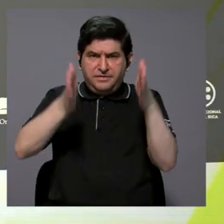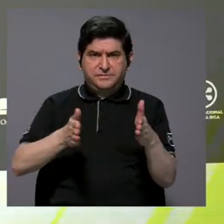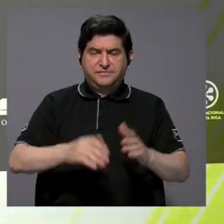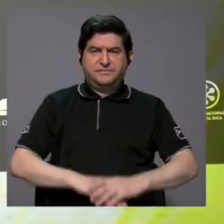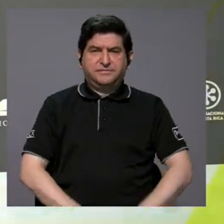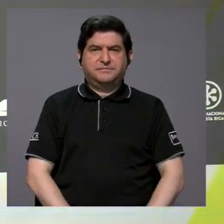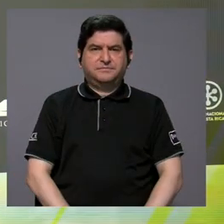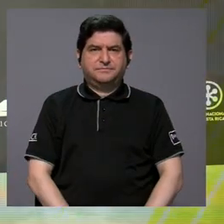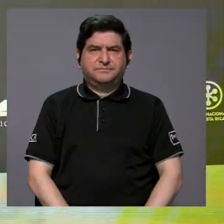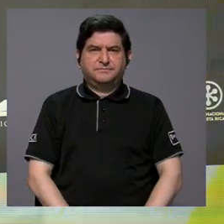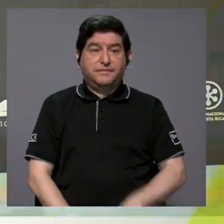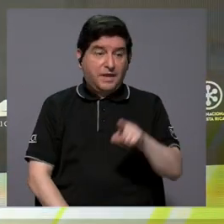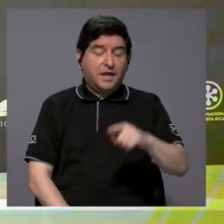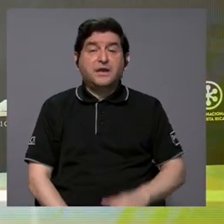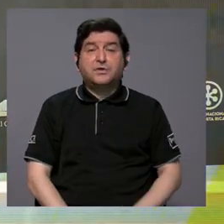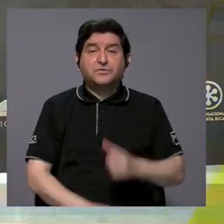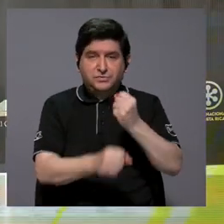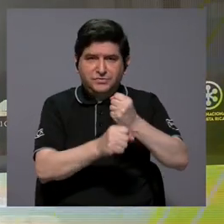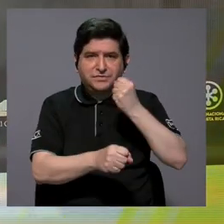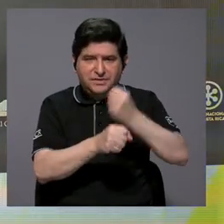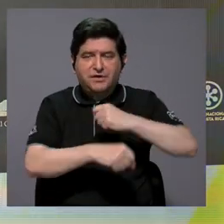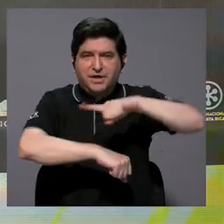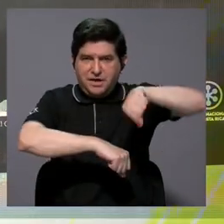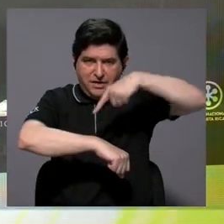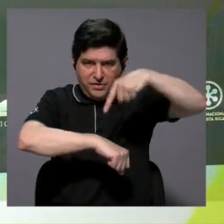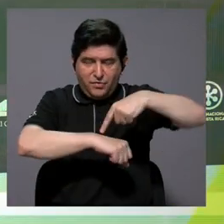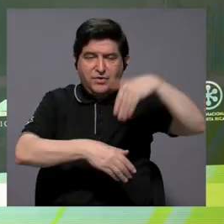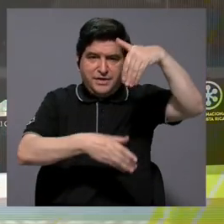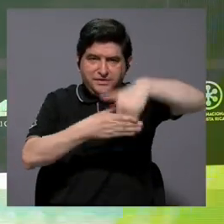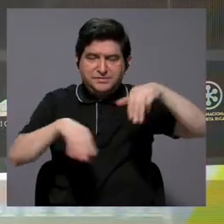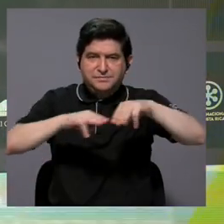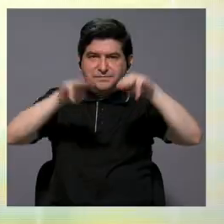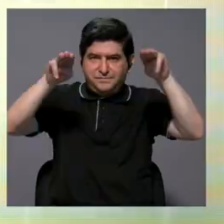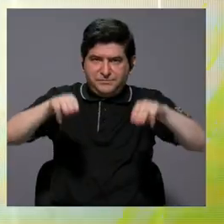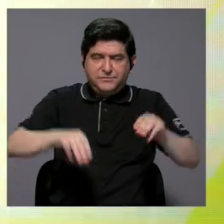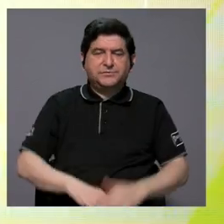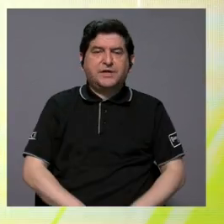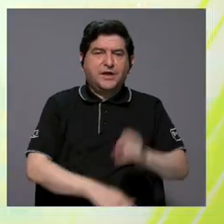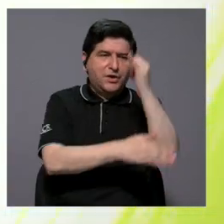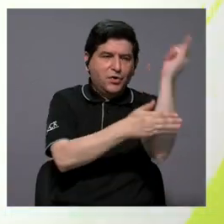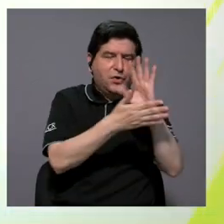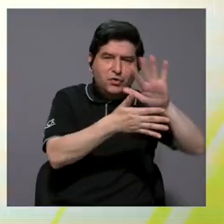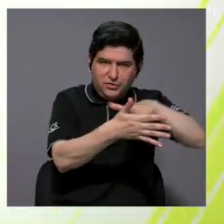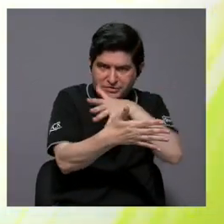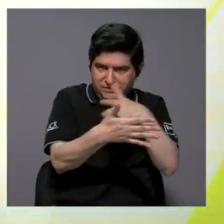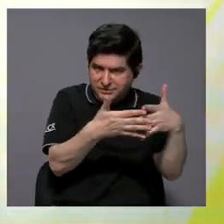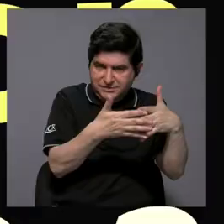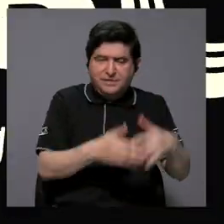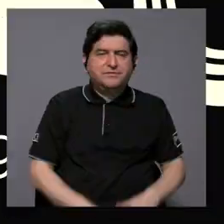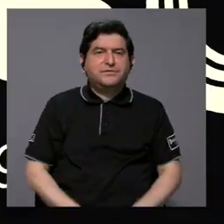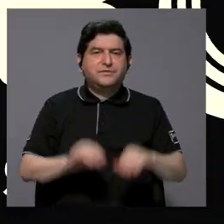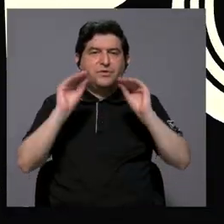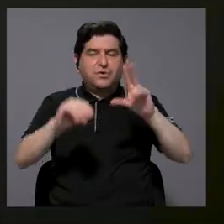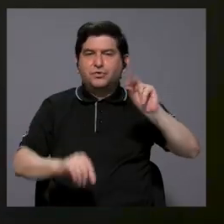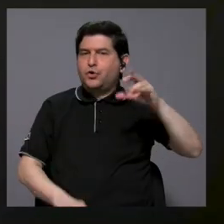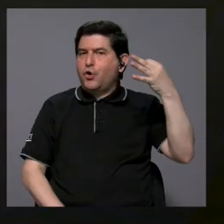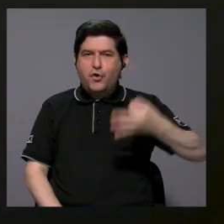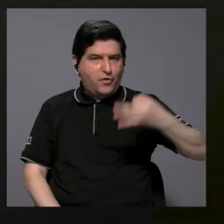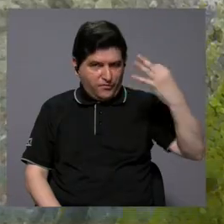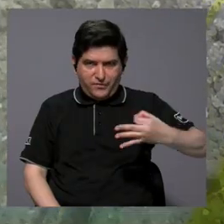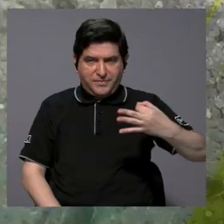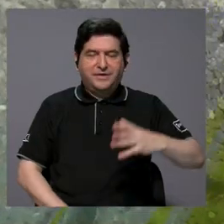que hacen horas en el museo tanto diseño gráfico como de educación no formal